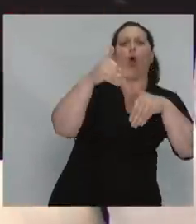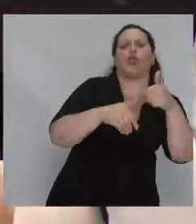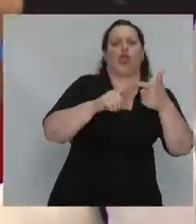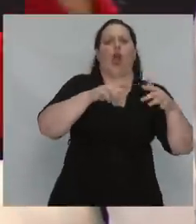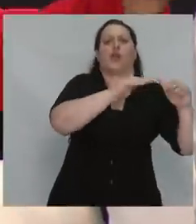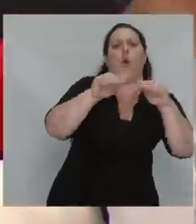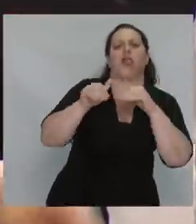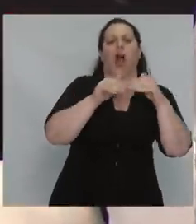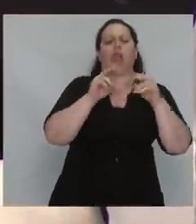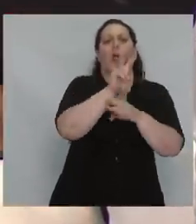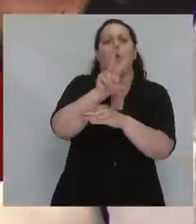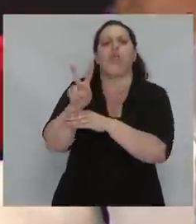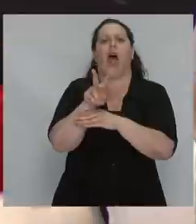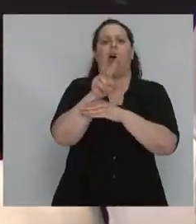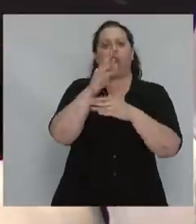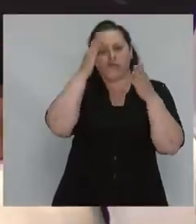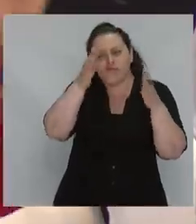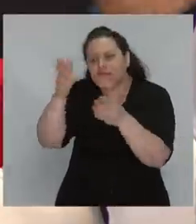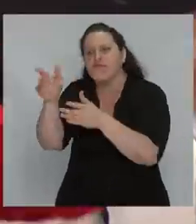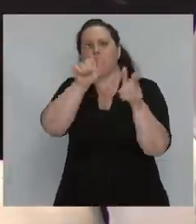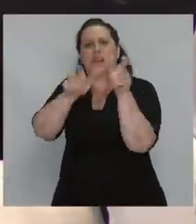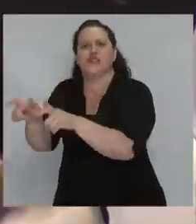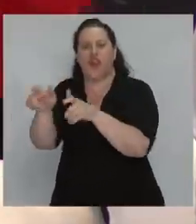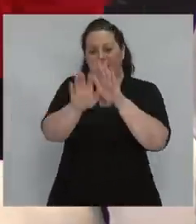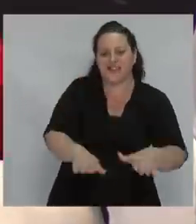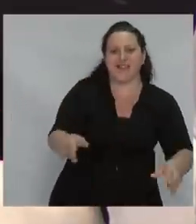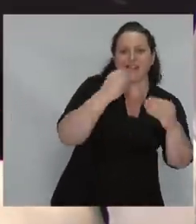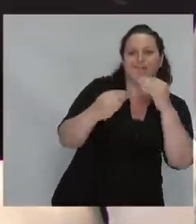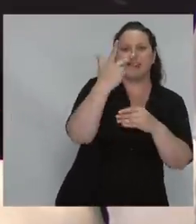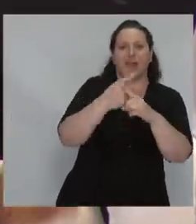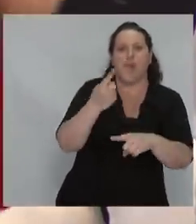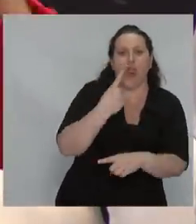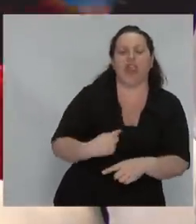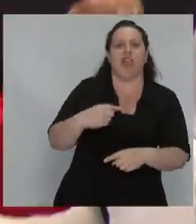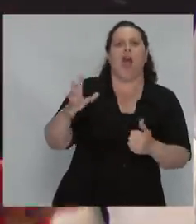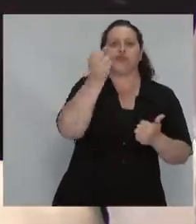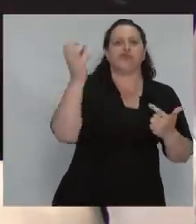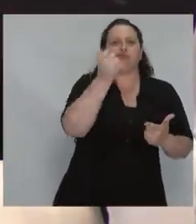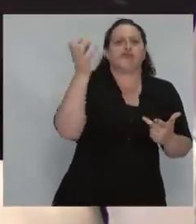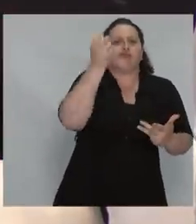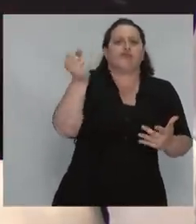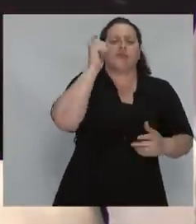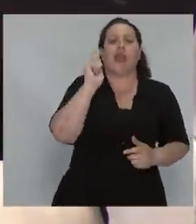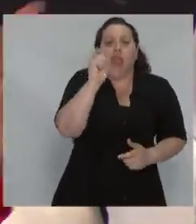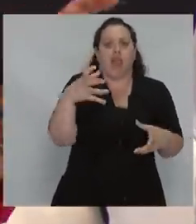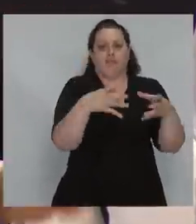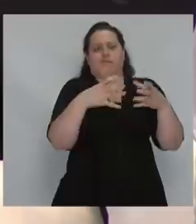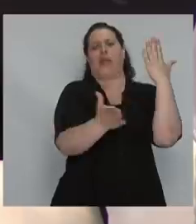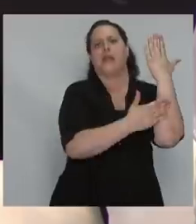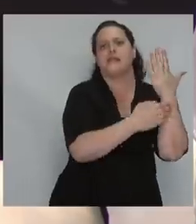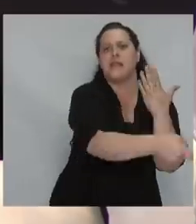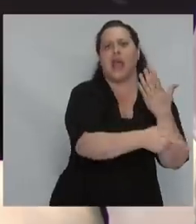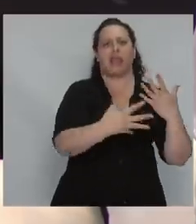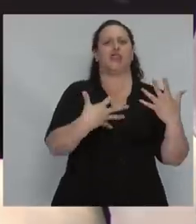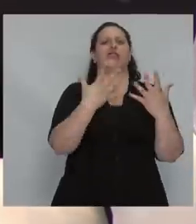a nuestra gente, la paz, que los niños estudien, comer tres veces al día, son logros de la izquierda. Que nadie os quite la alegría diciendo que la